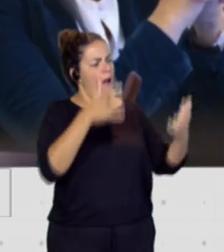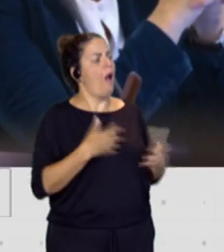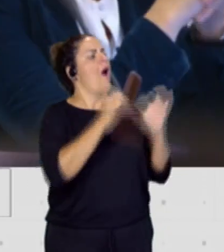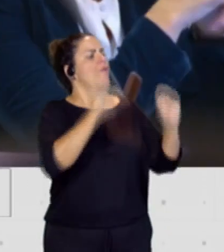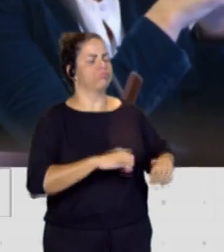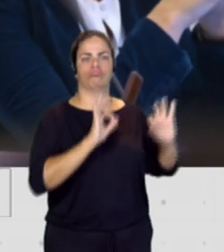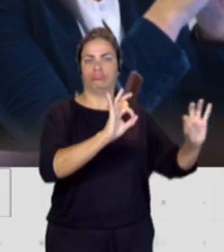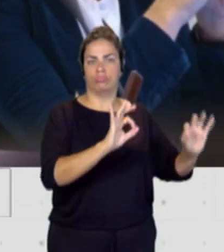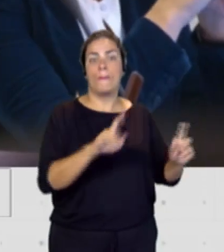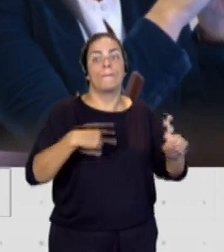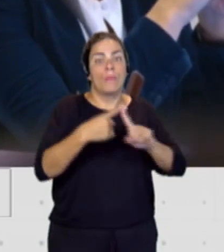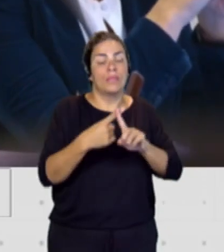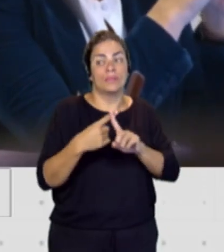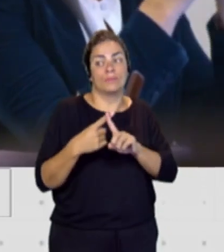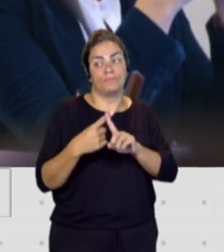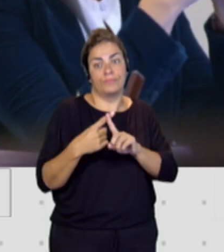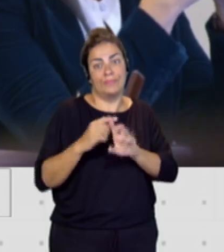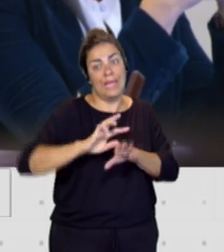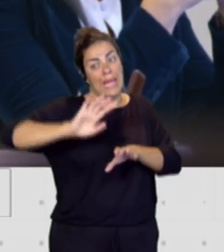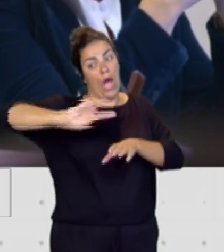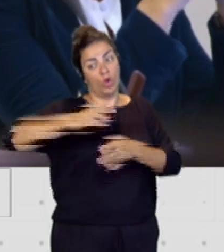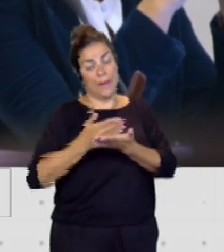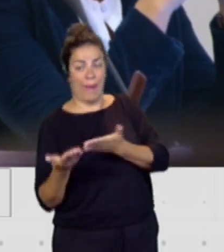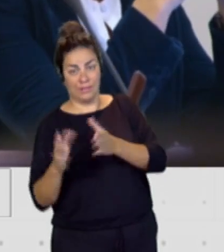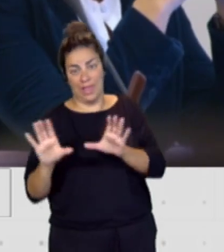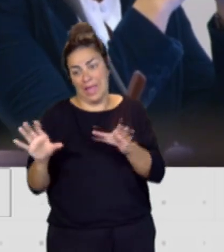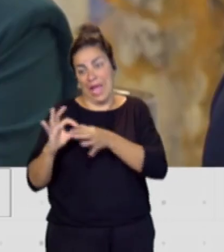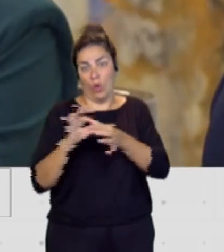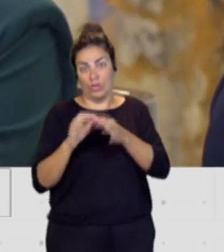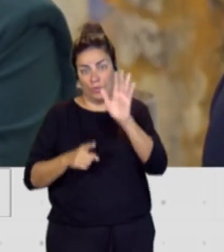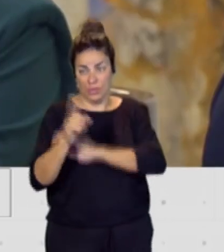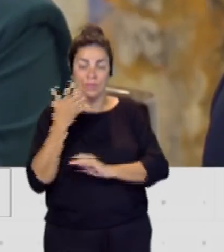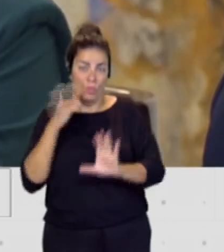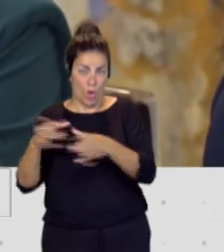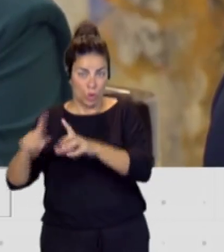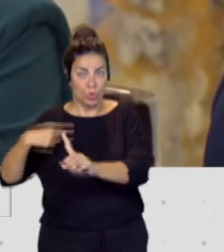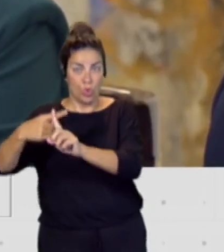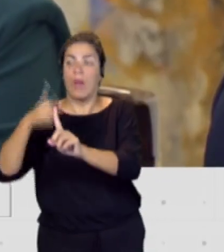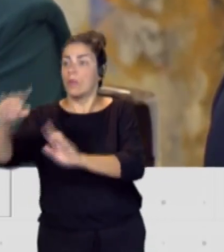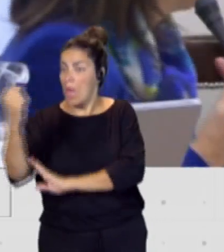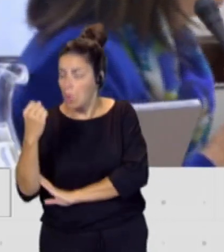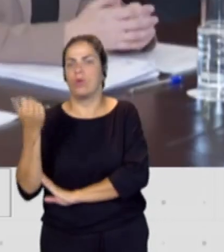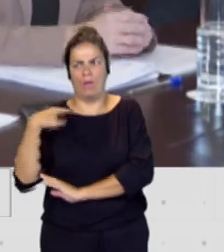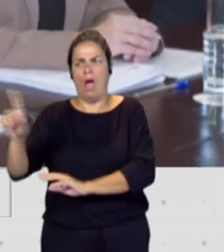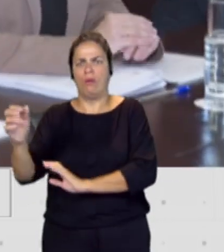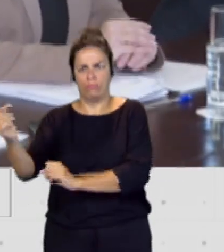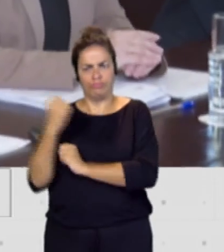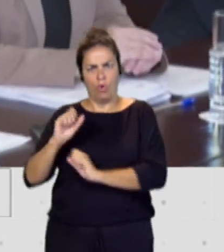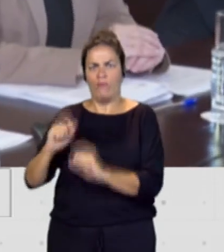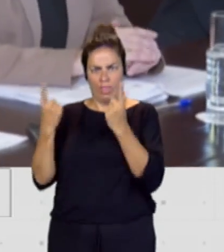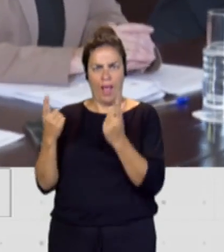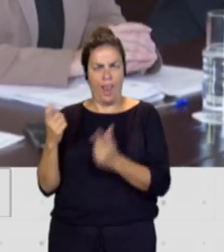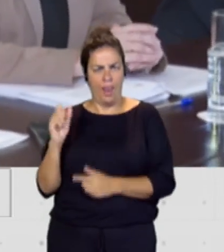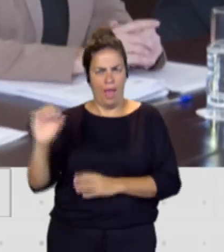de la otra parte de la coalición progresista en este caso de Sumar que da el ok a este texto. El gobierno de Canarias también tiene que hacer